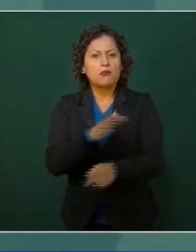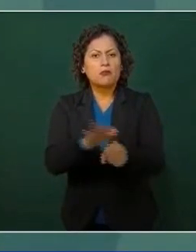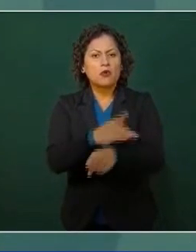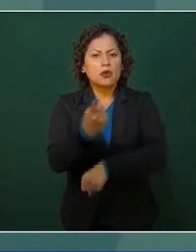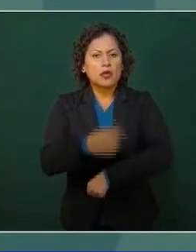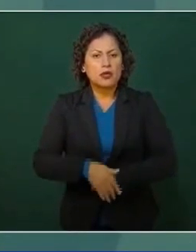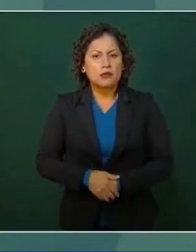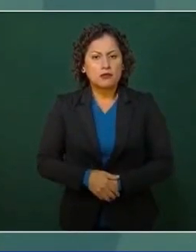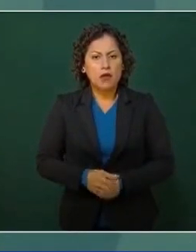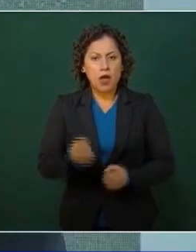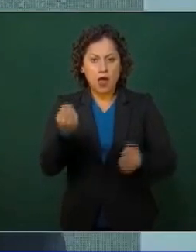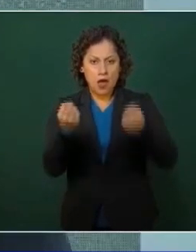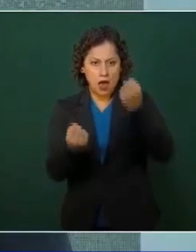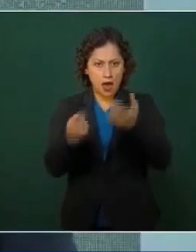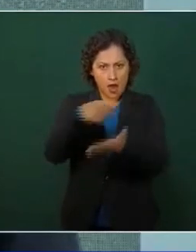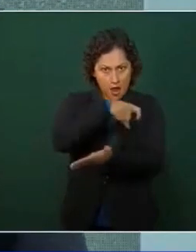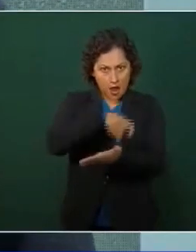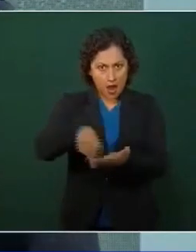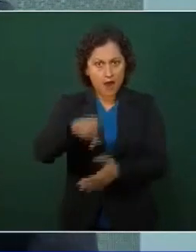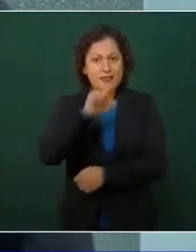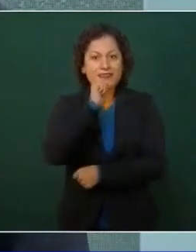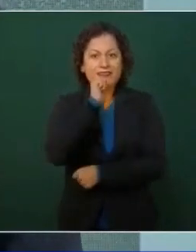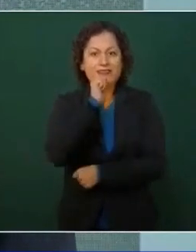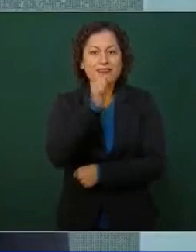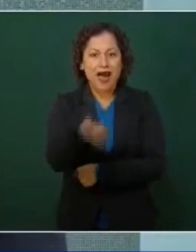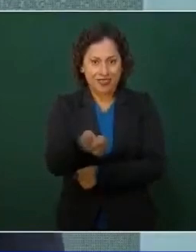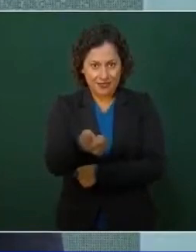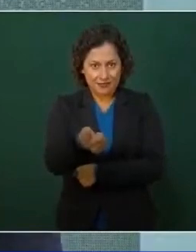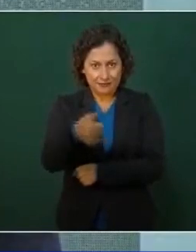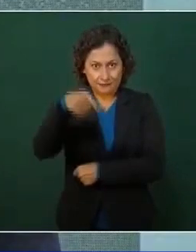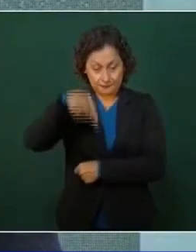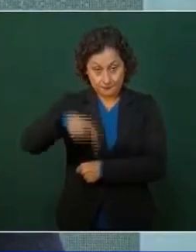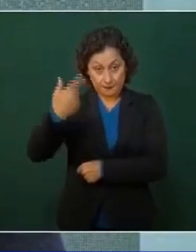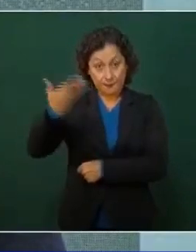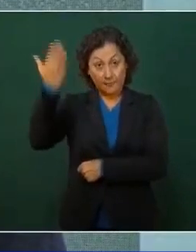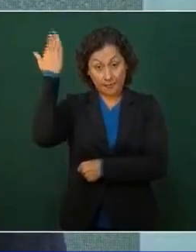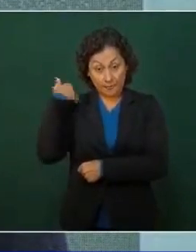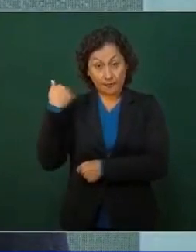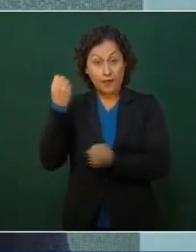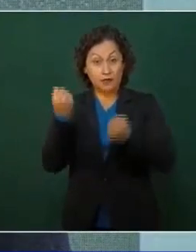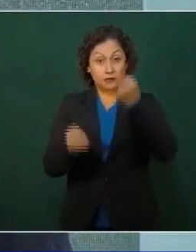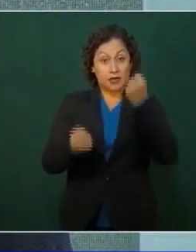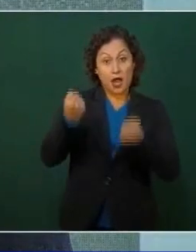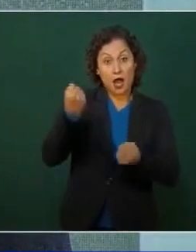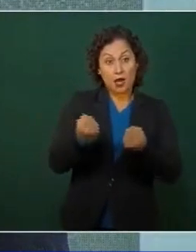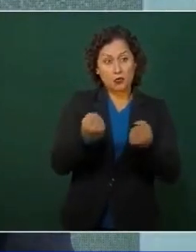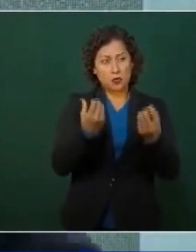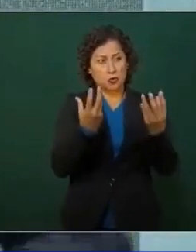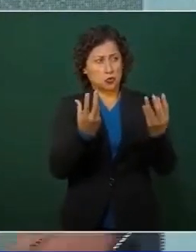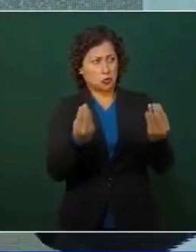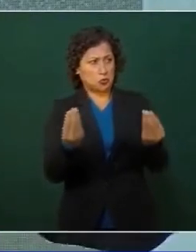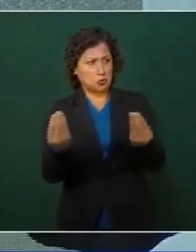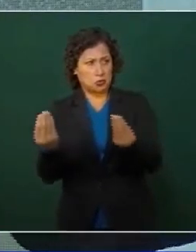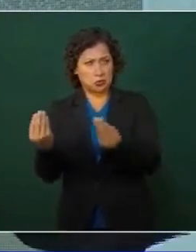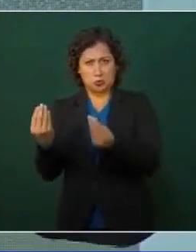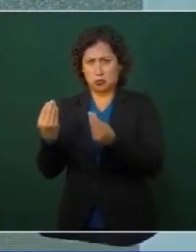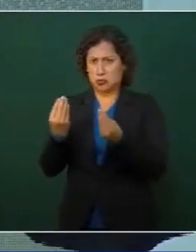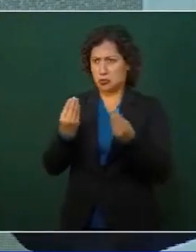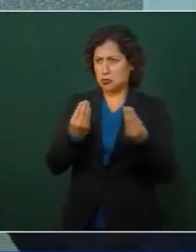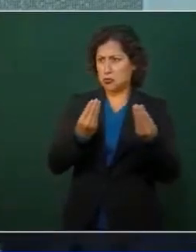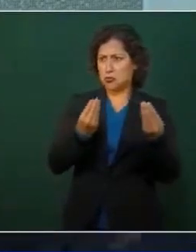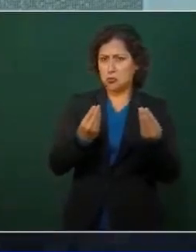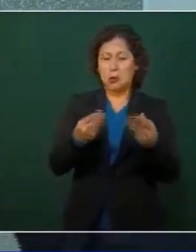hasta vendimos pues los que recibimos camionetas,